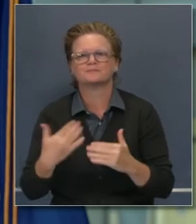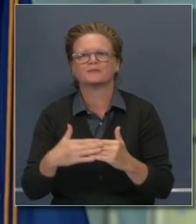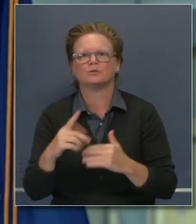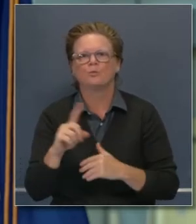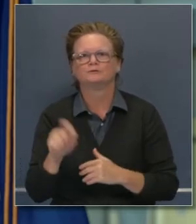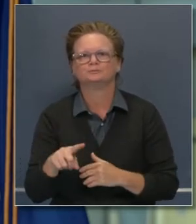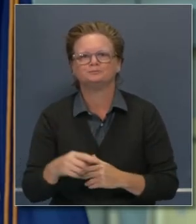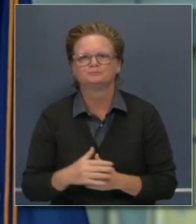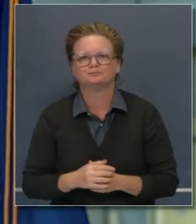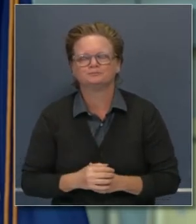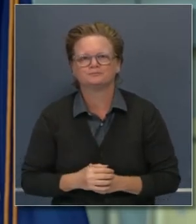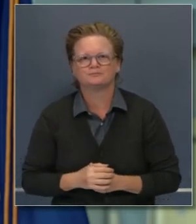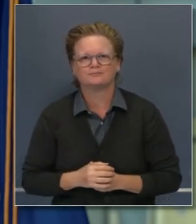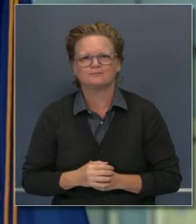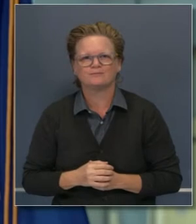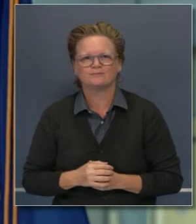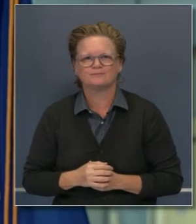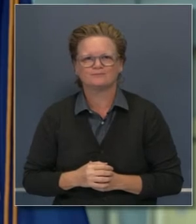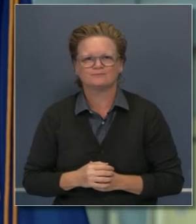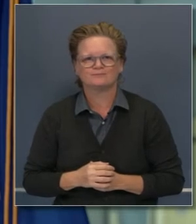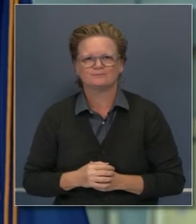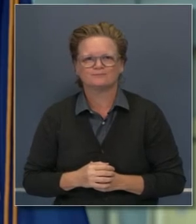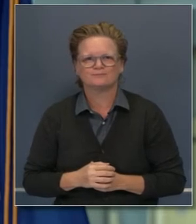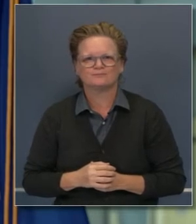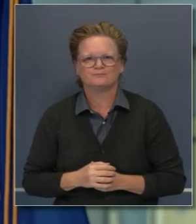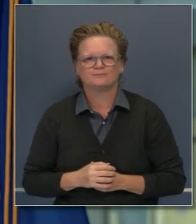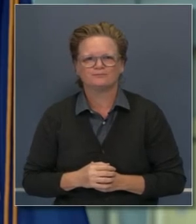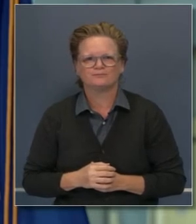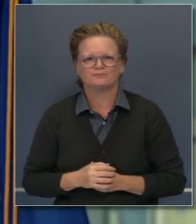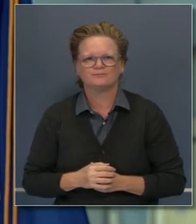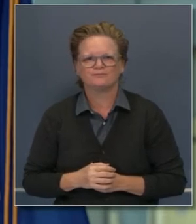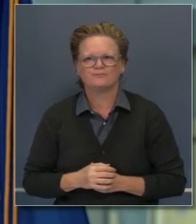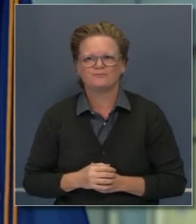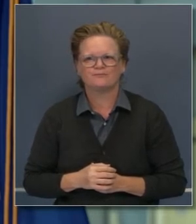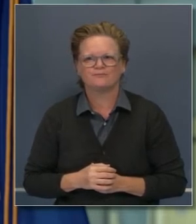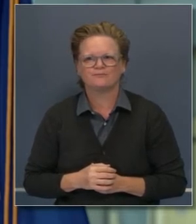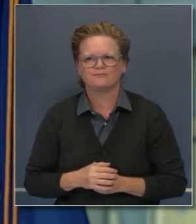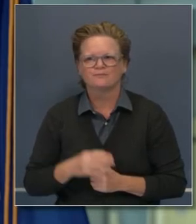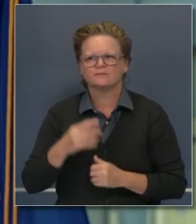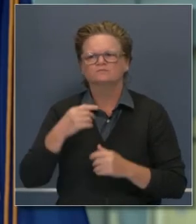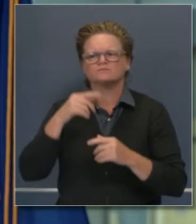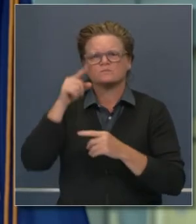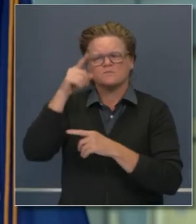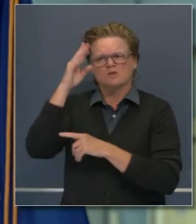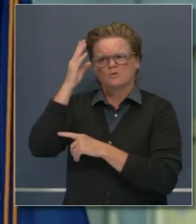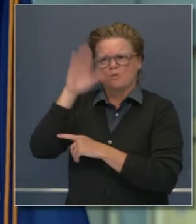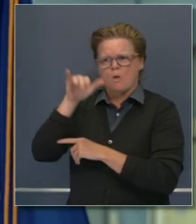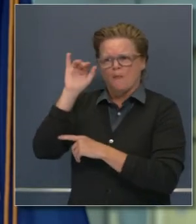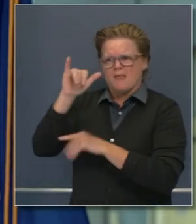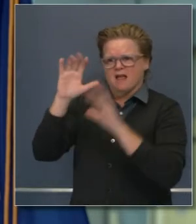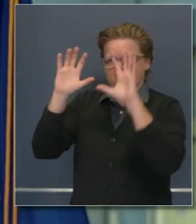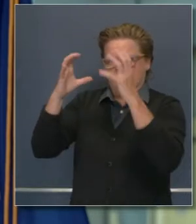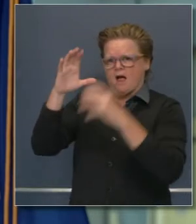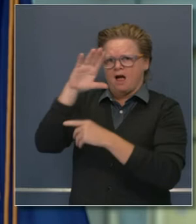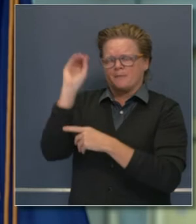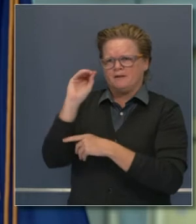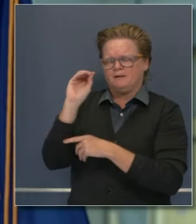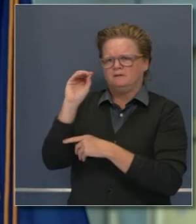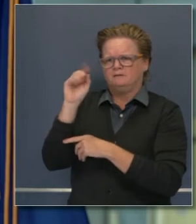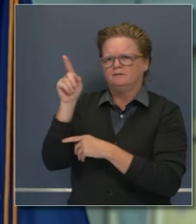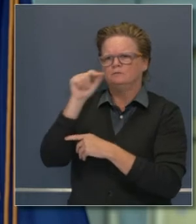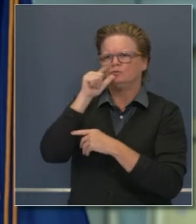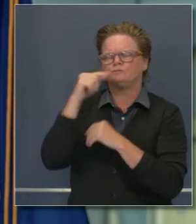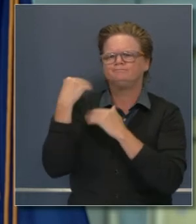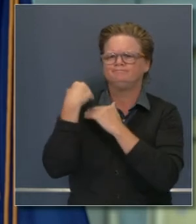Quería preguntar una pregunta sobre el incendio. Standard & Poor's ha dicho